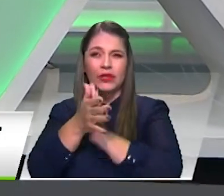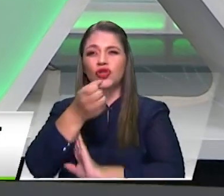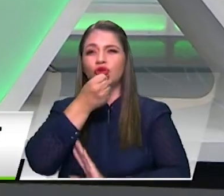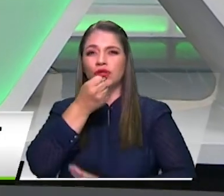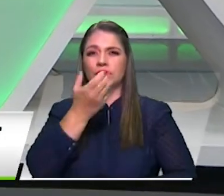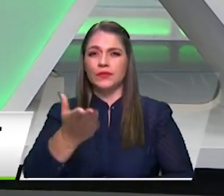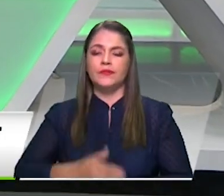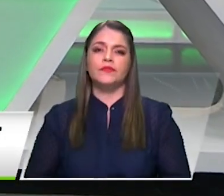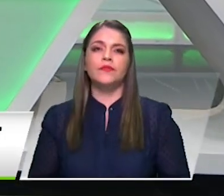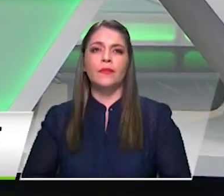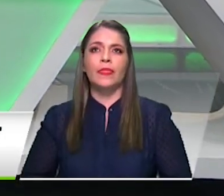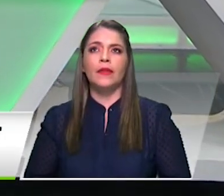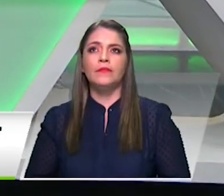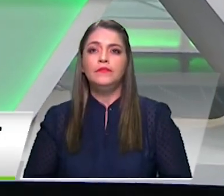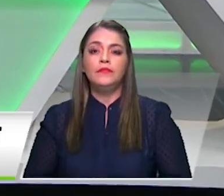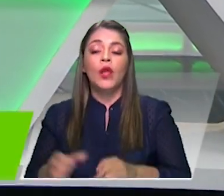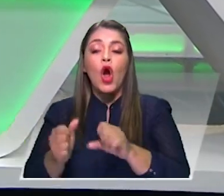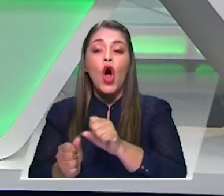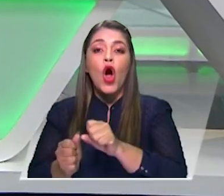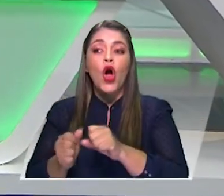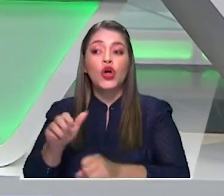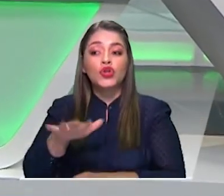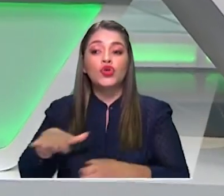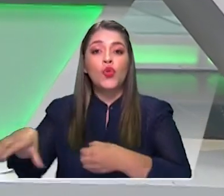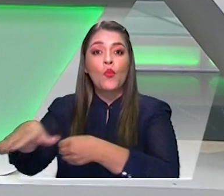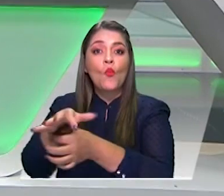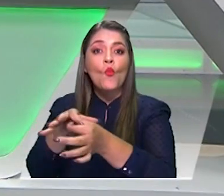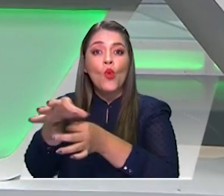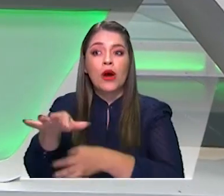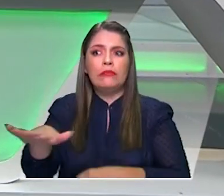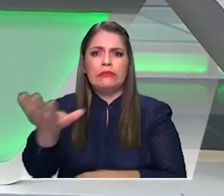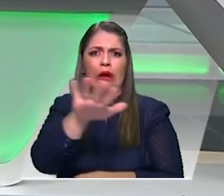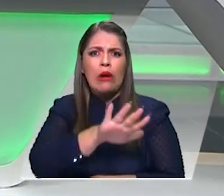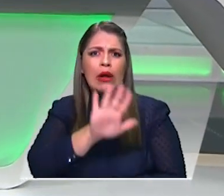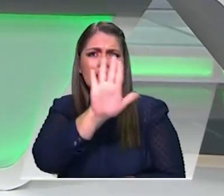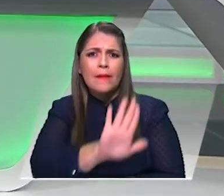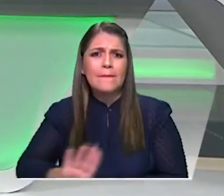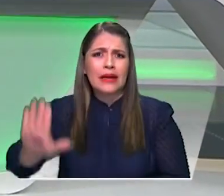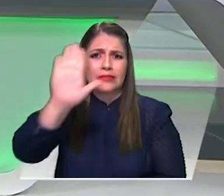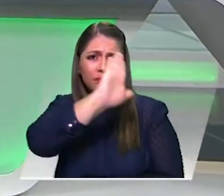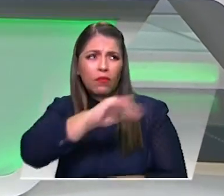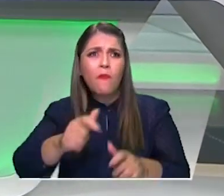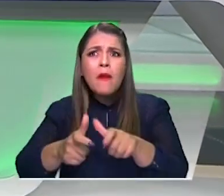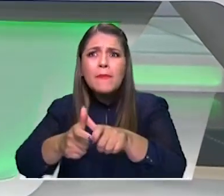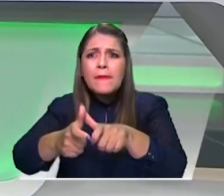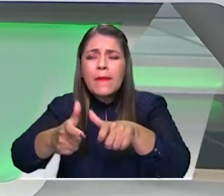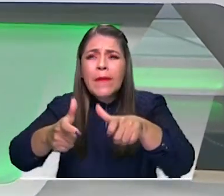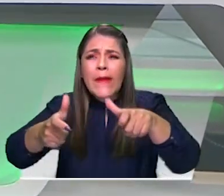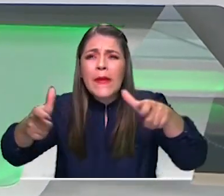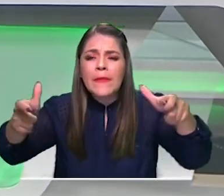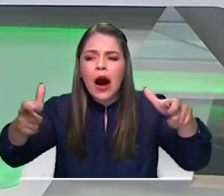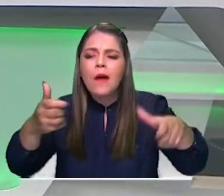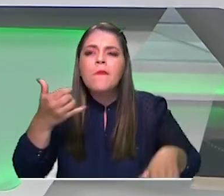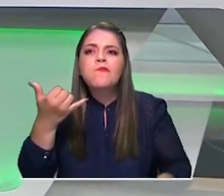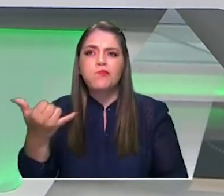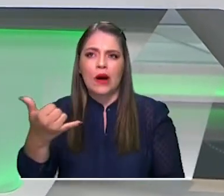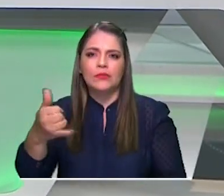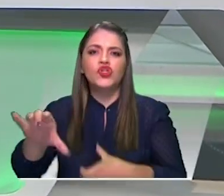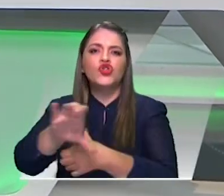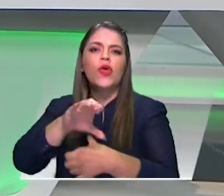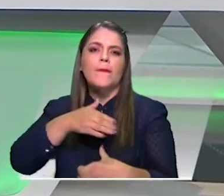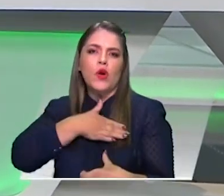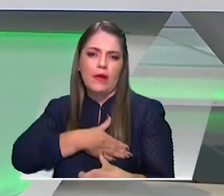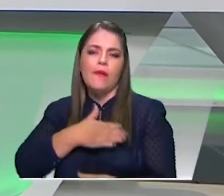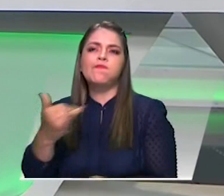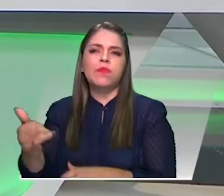El brote más grande de COVID-19 que se presenta actualmente en el departamento está en el corregimiento Alfonso López del municipio de